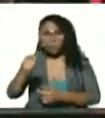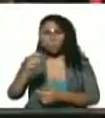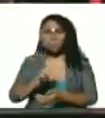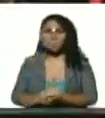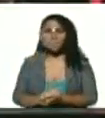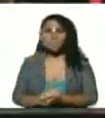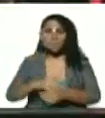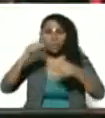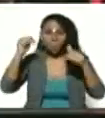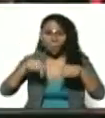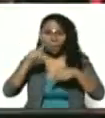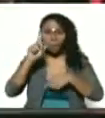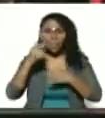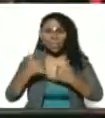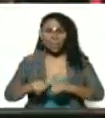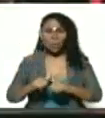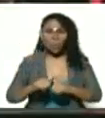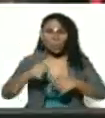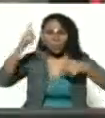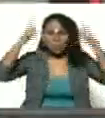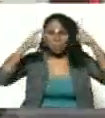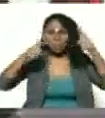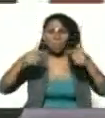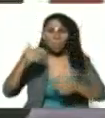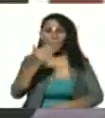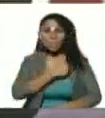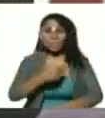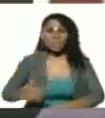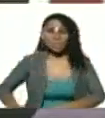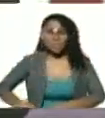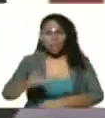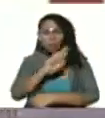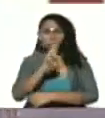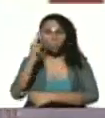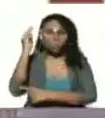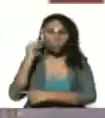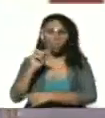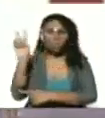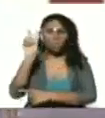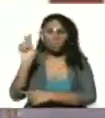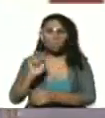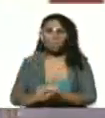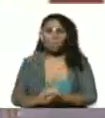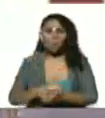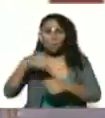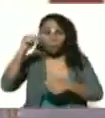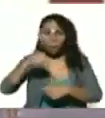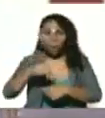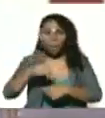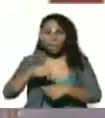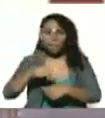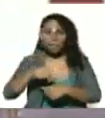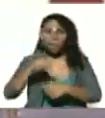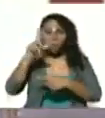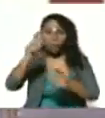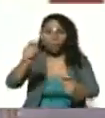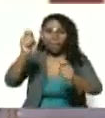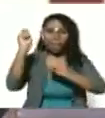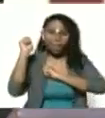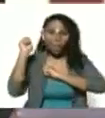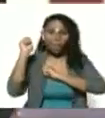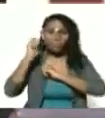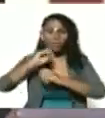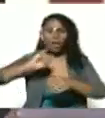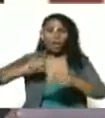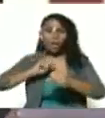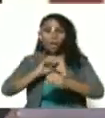hoy un hijo de Hugo Chávez es presidente de la República Bolivariana de Venezuela hoy un heredero del legado de Jorge